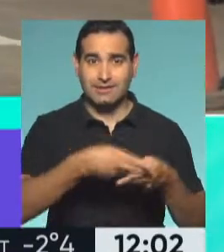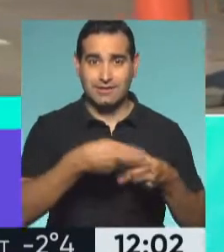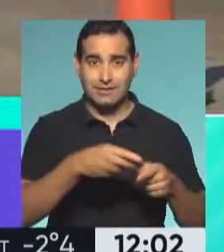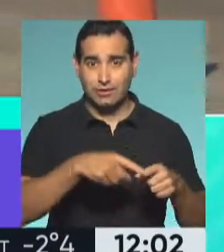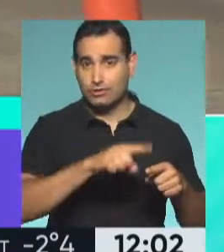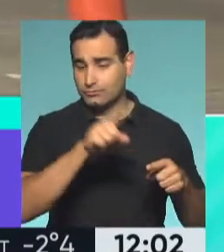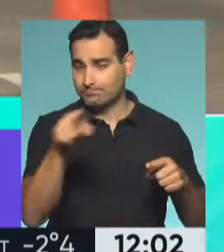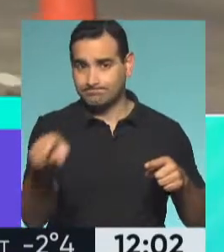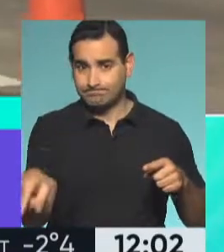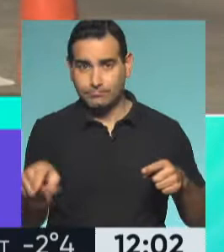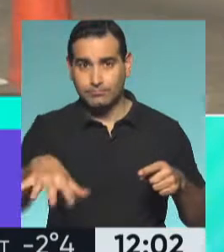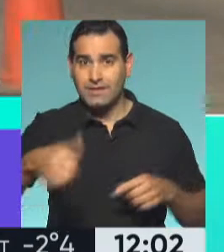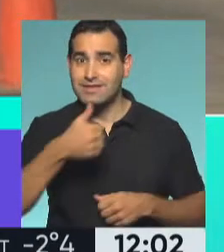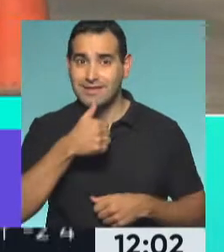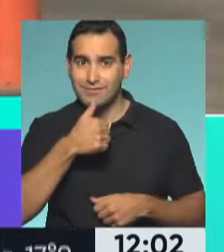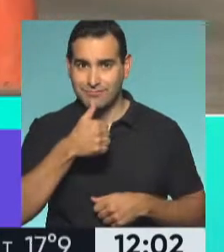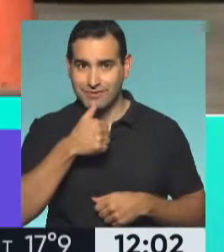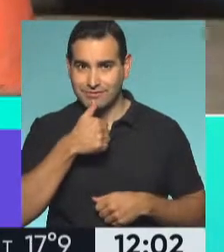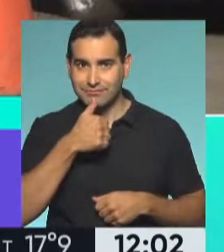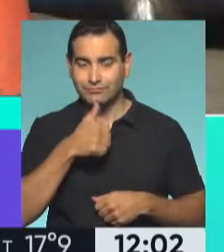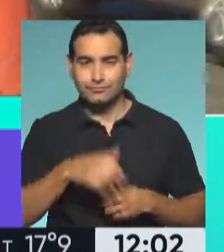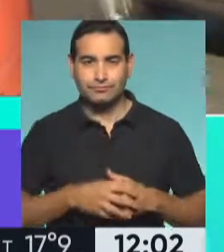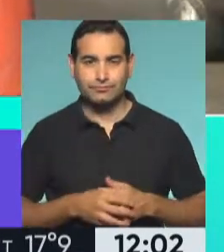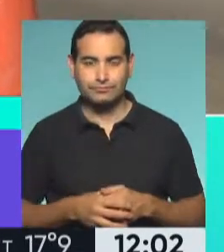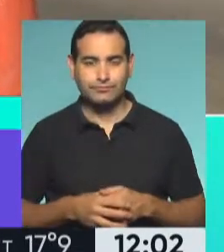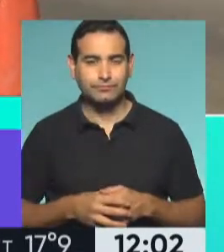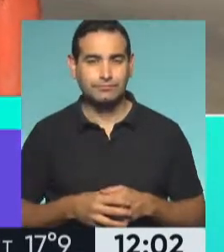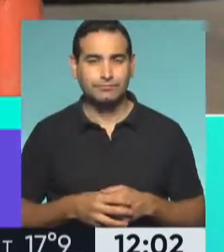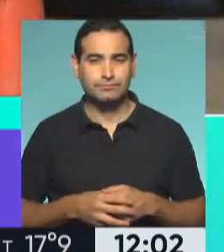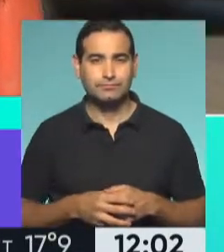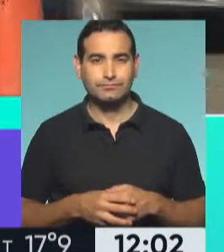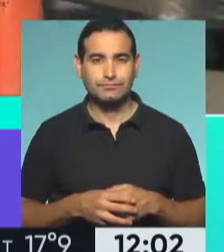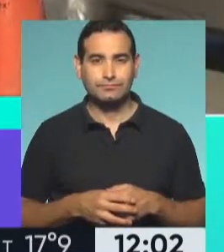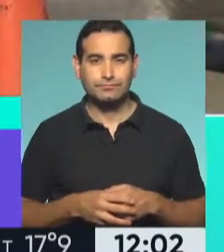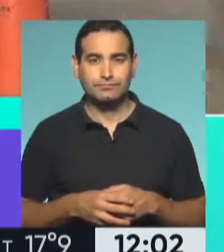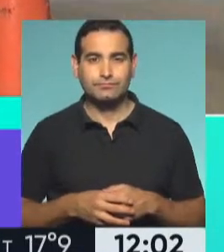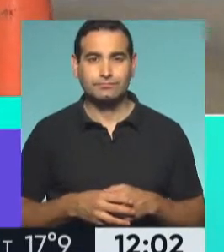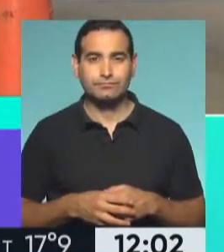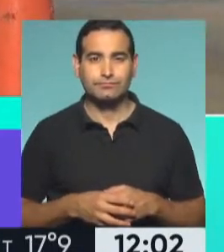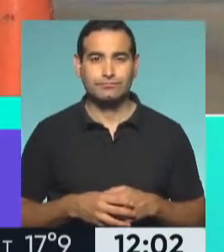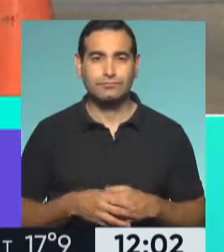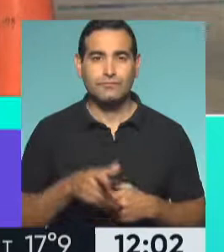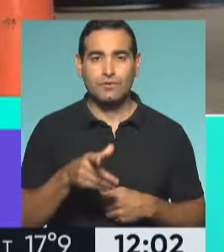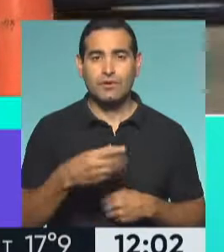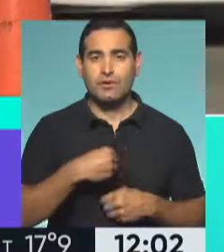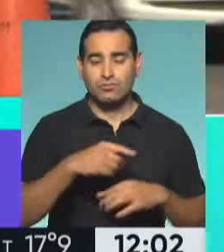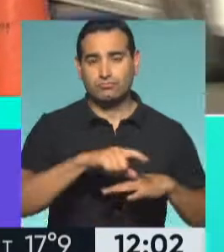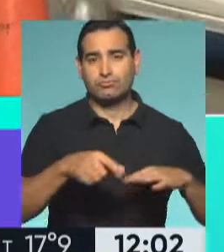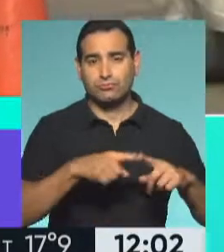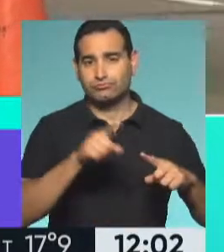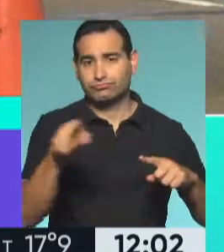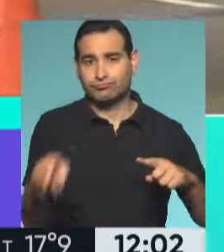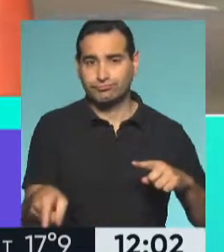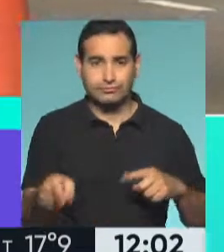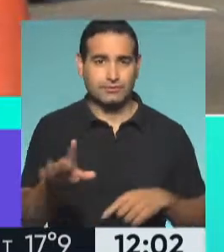con la zona de Quilmes. Bien, bien al fondo atraviesa absolutamente todo el conurbano para ingresarse y adentrarse ya a la capital